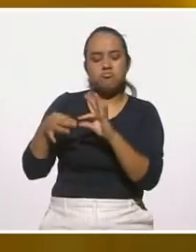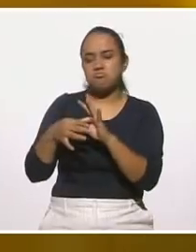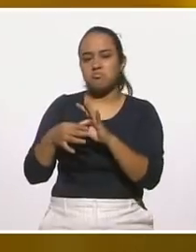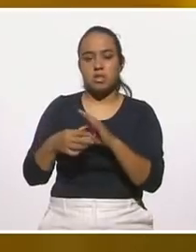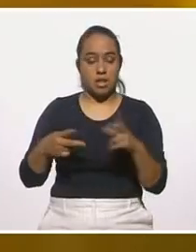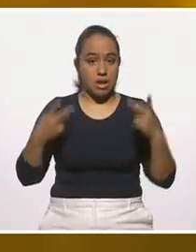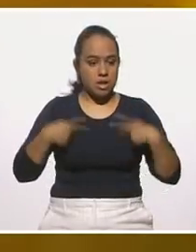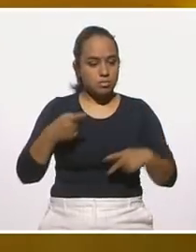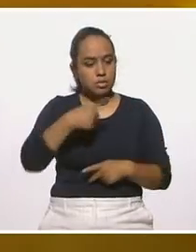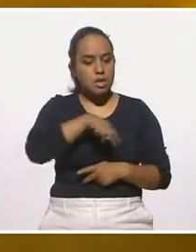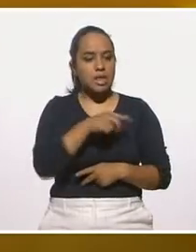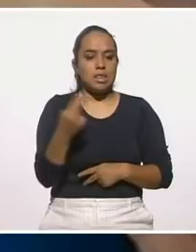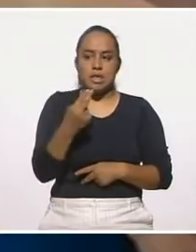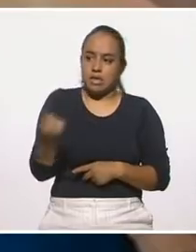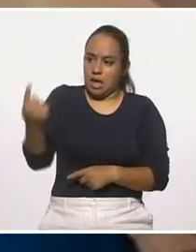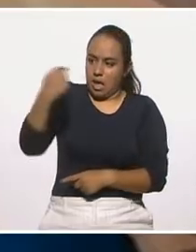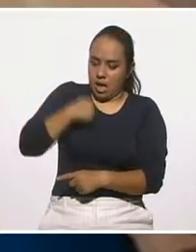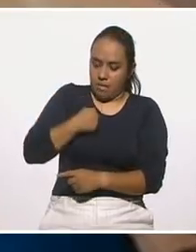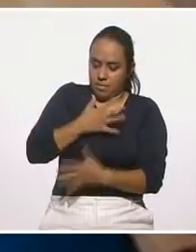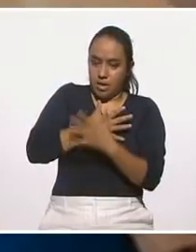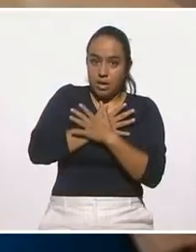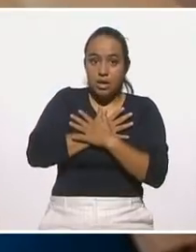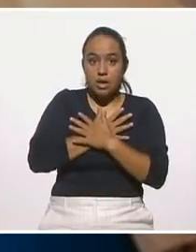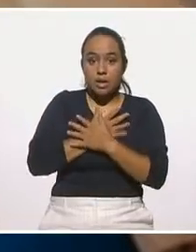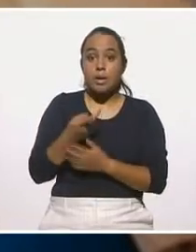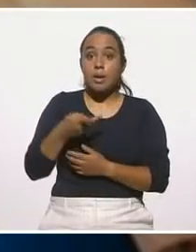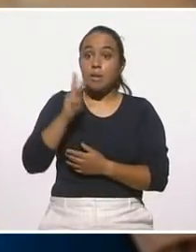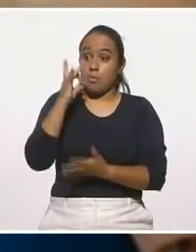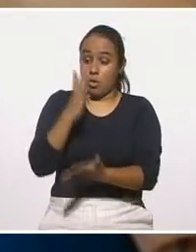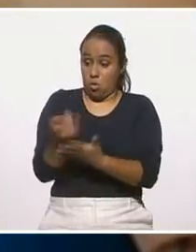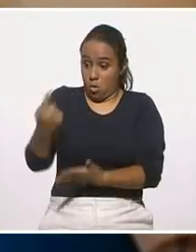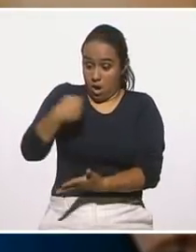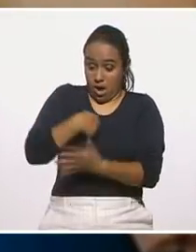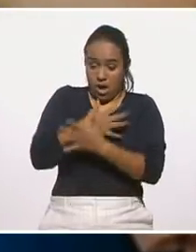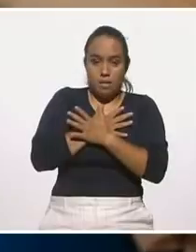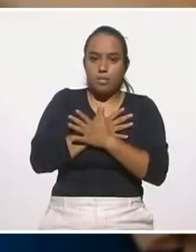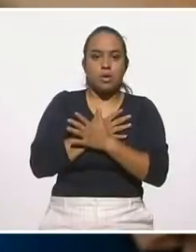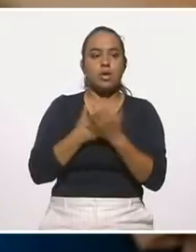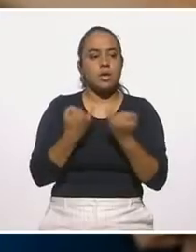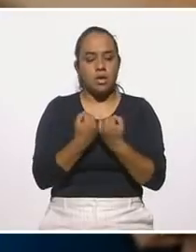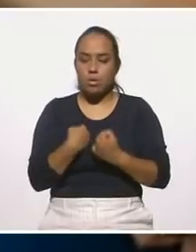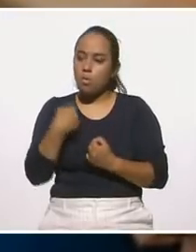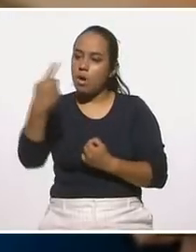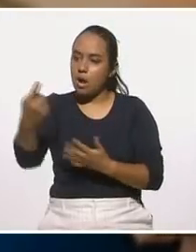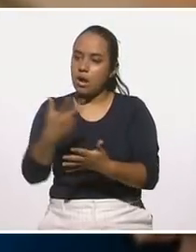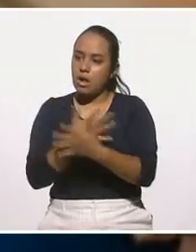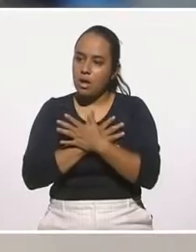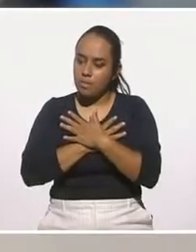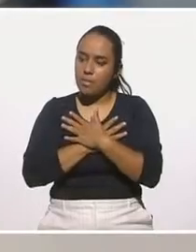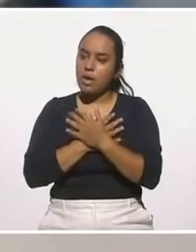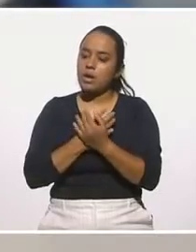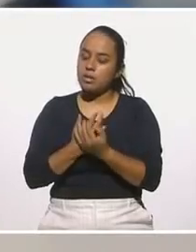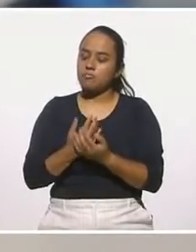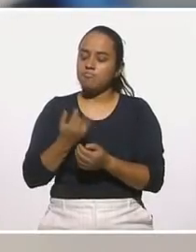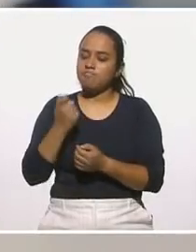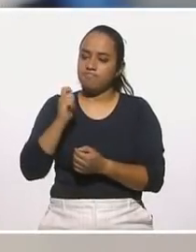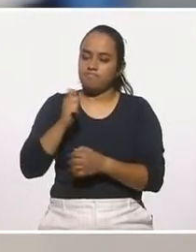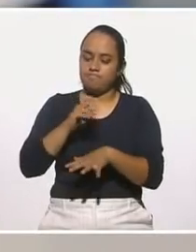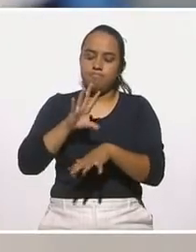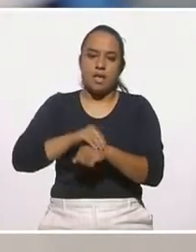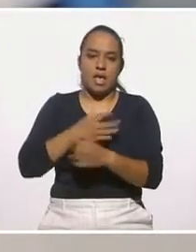El ser humano necesita ser amado, pero no solo ser amado, sino amar y dejarse amar. Boris